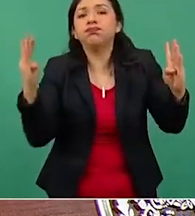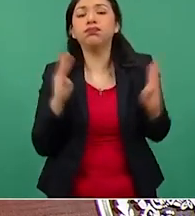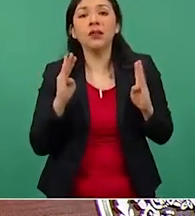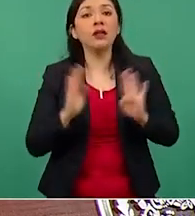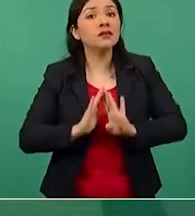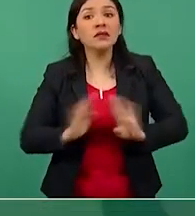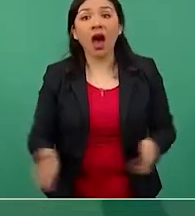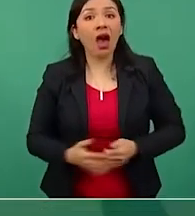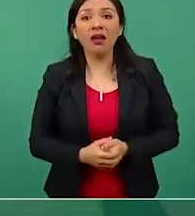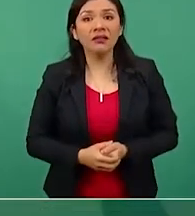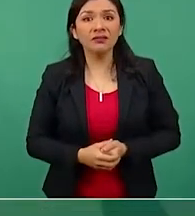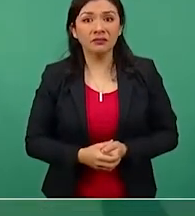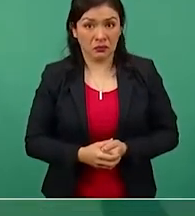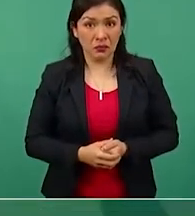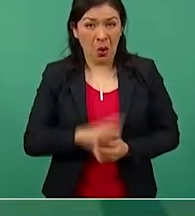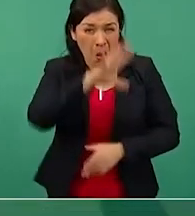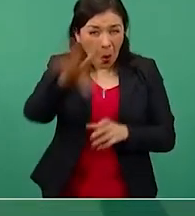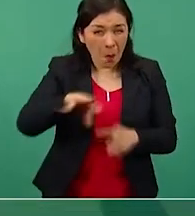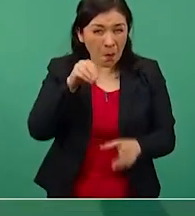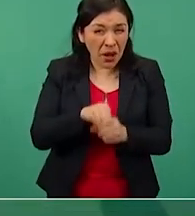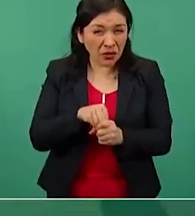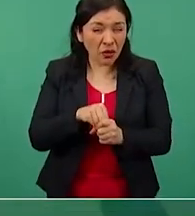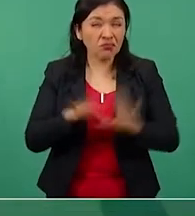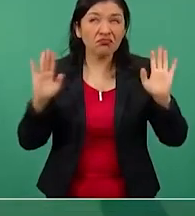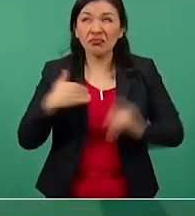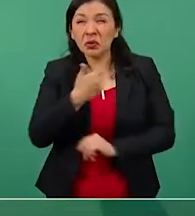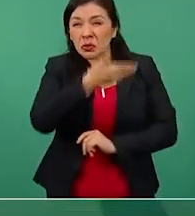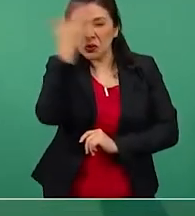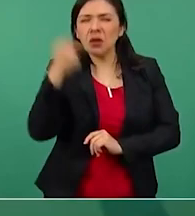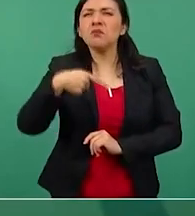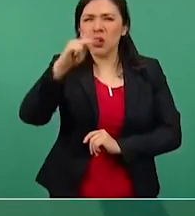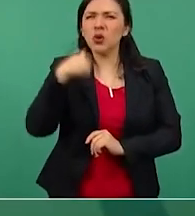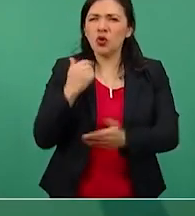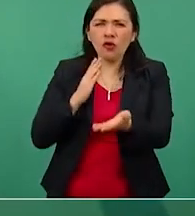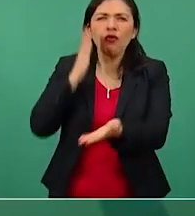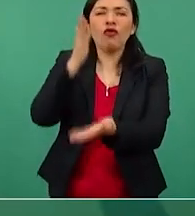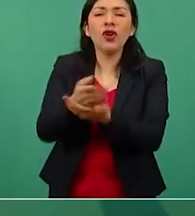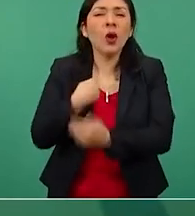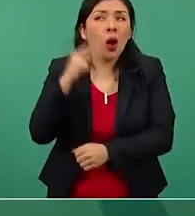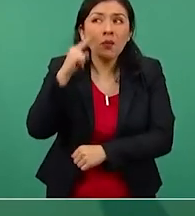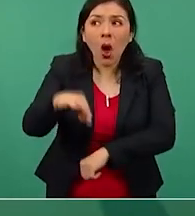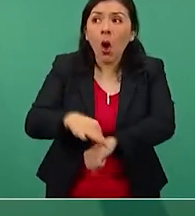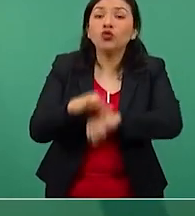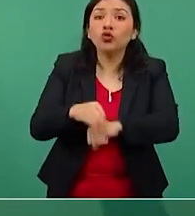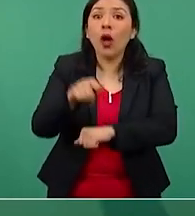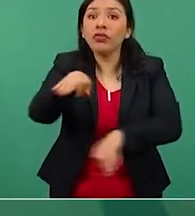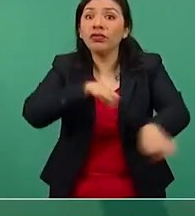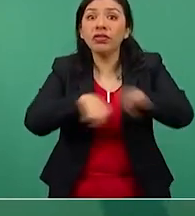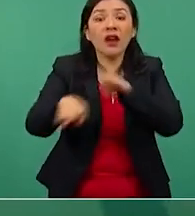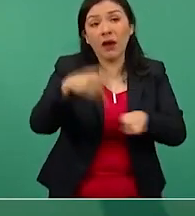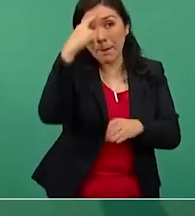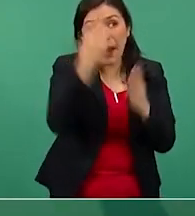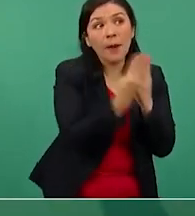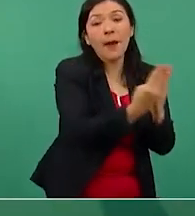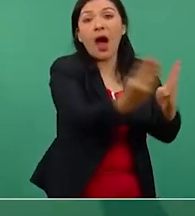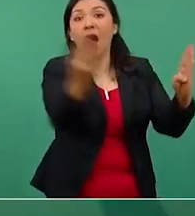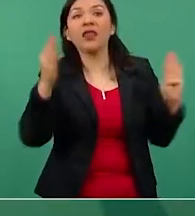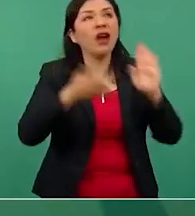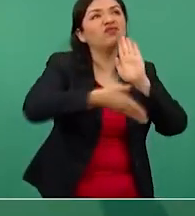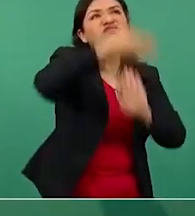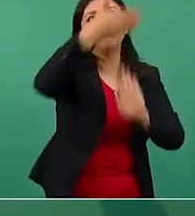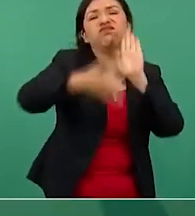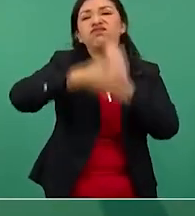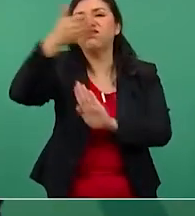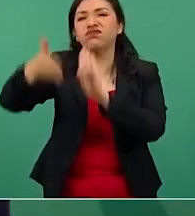No sé si completo, pero sí, yo fui y me consta que estaban haciendo la barda de la refinería.